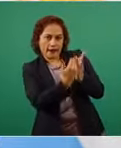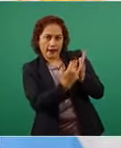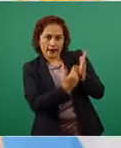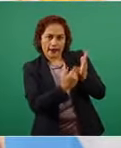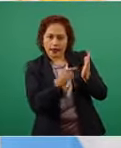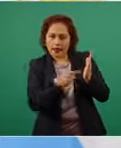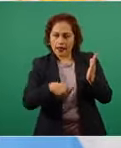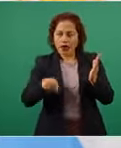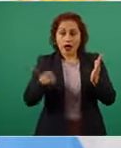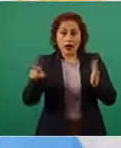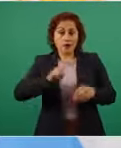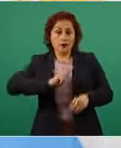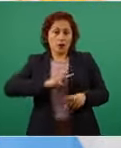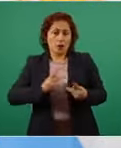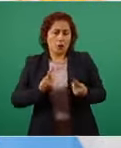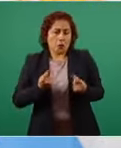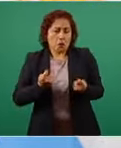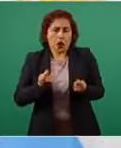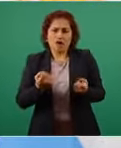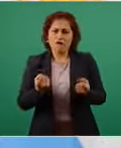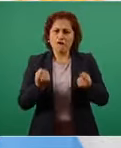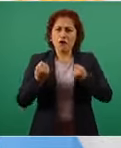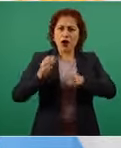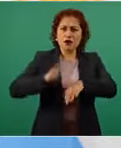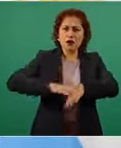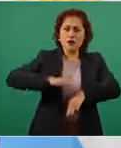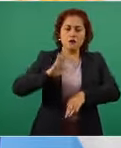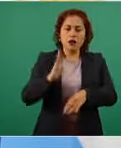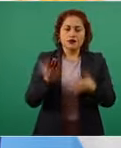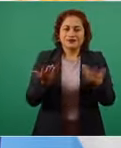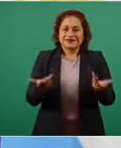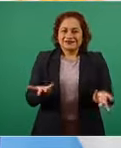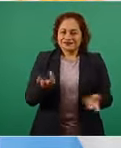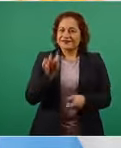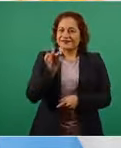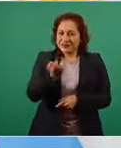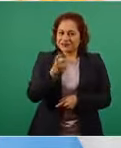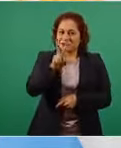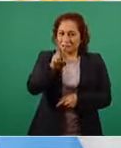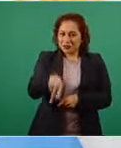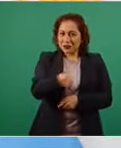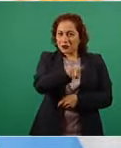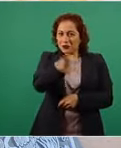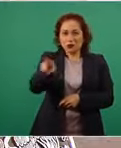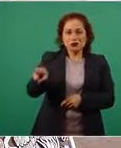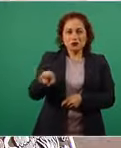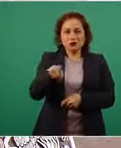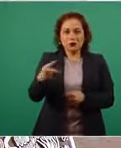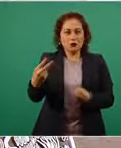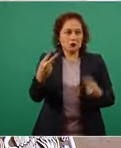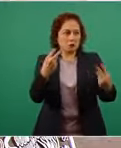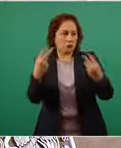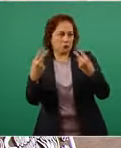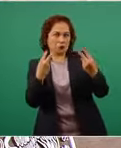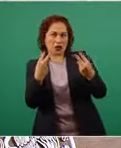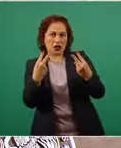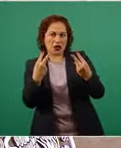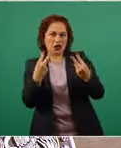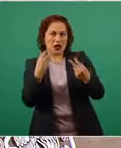con lo cual es muy fácil juzgar con números